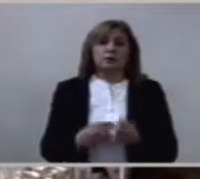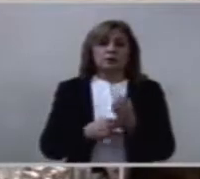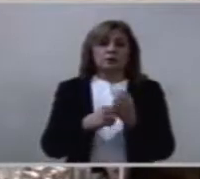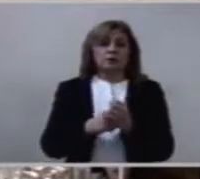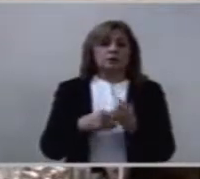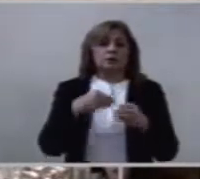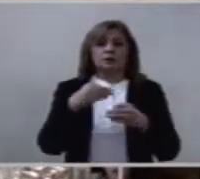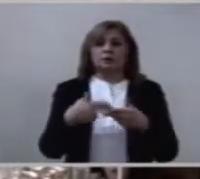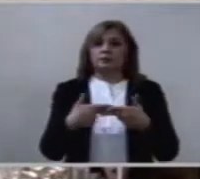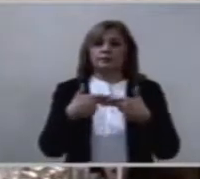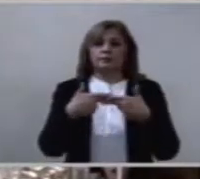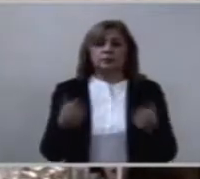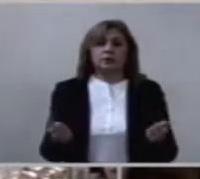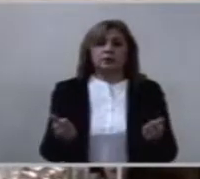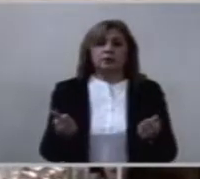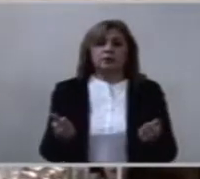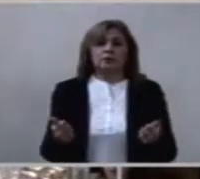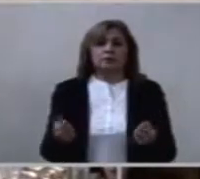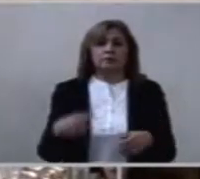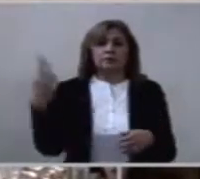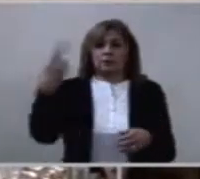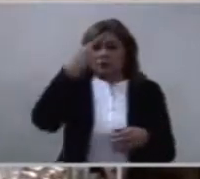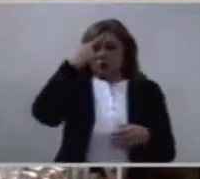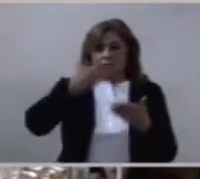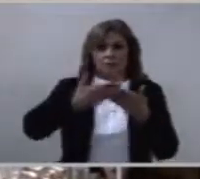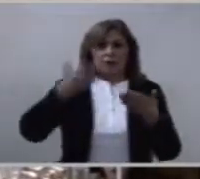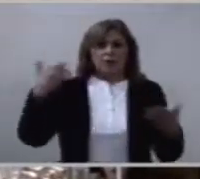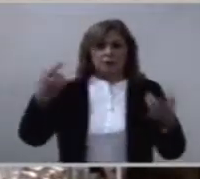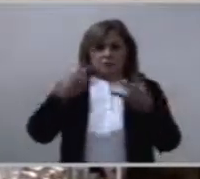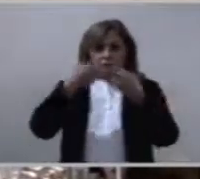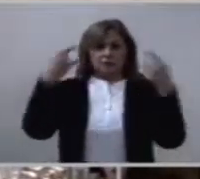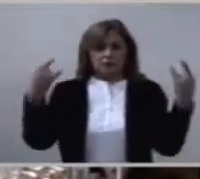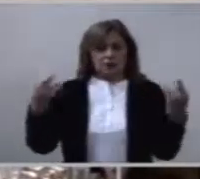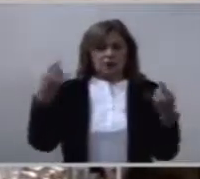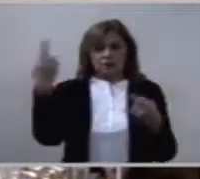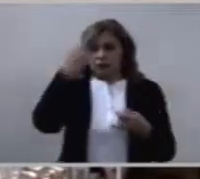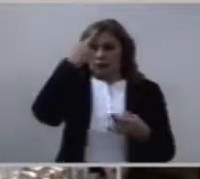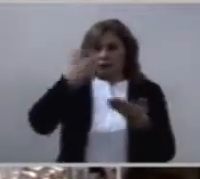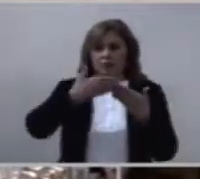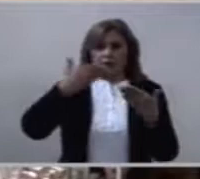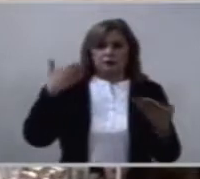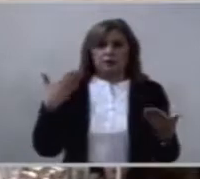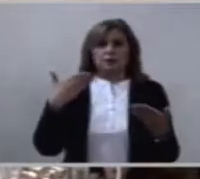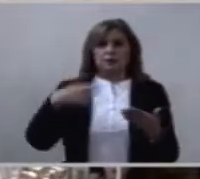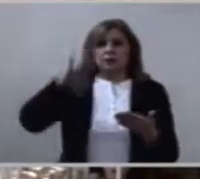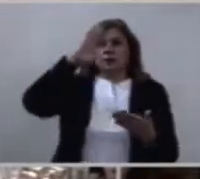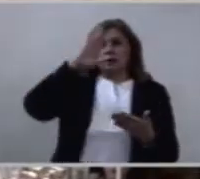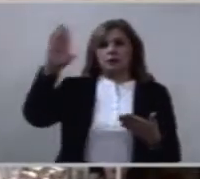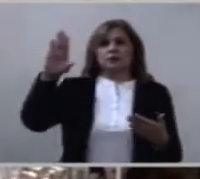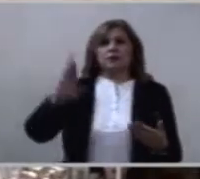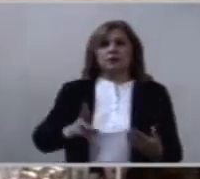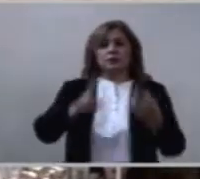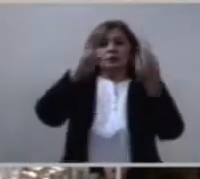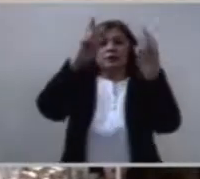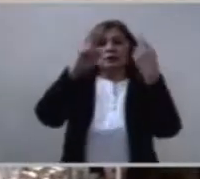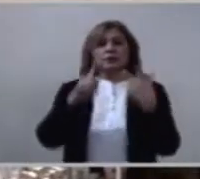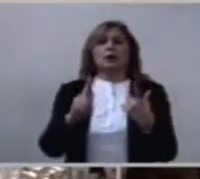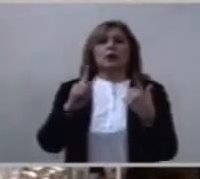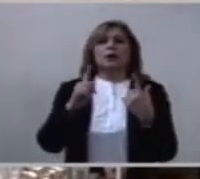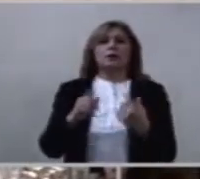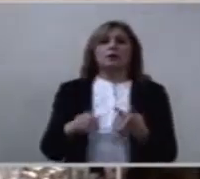Recuerdan aquel bello pasaje del Éxodo, cuando el Señor les regaló el maná.